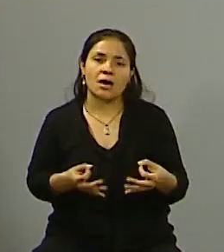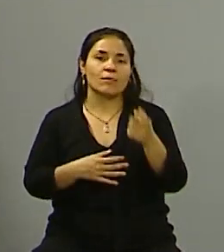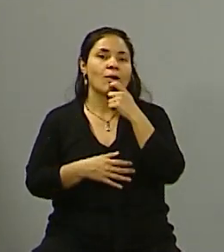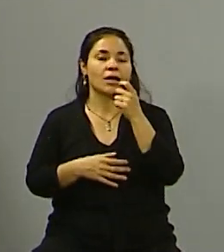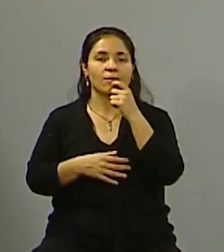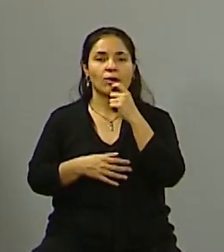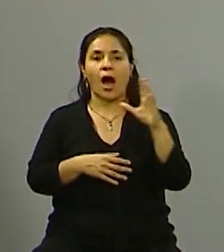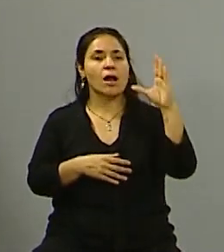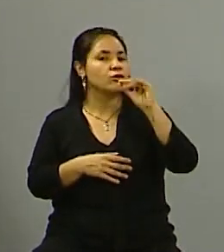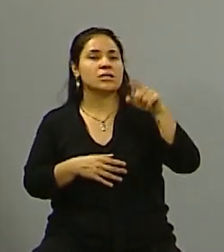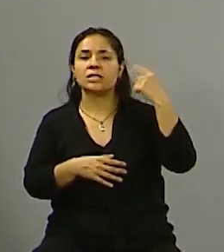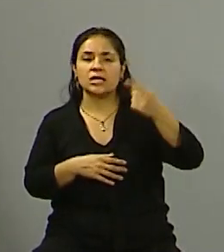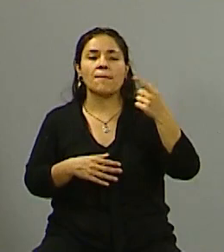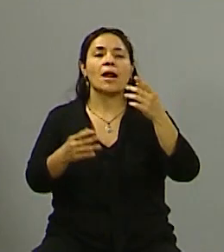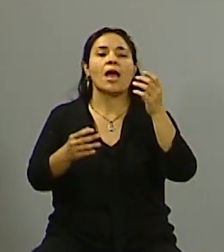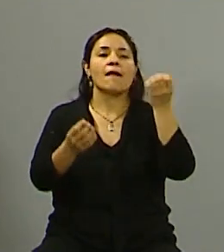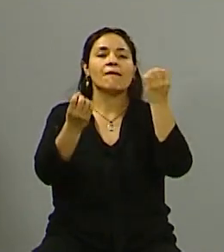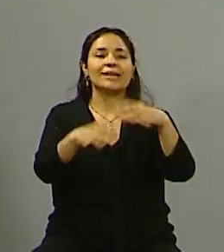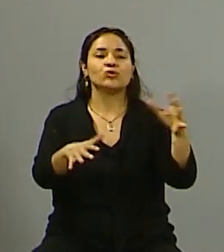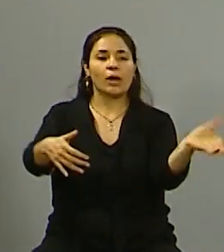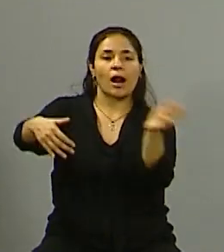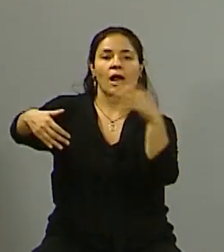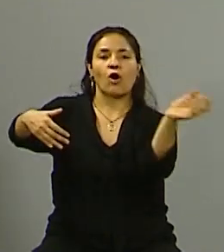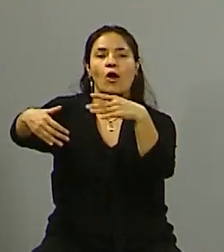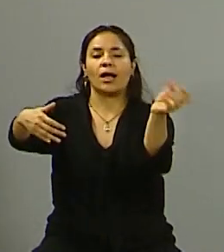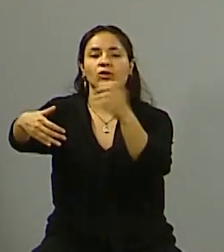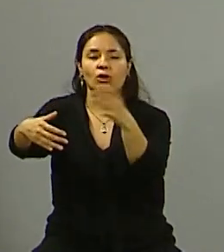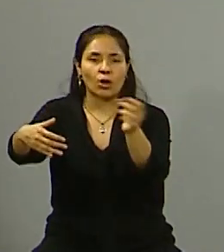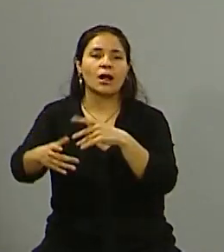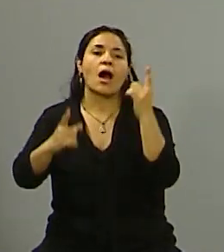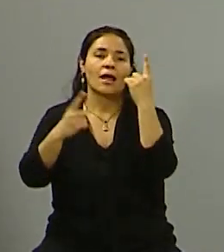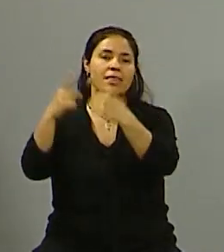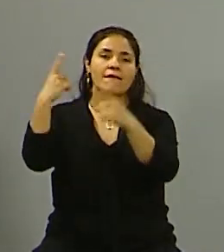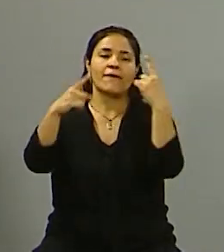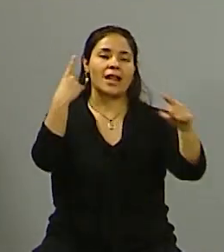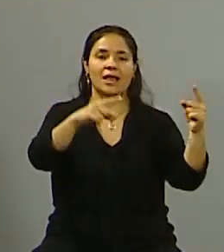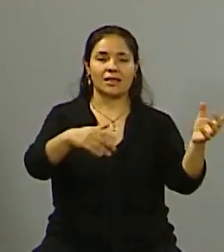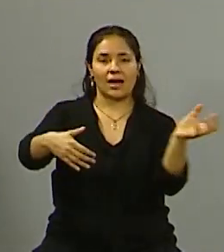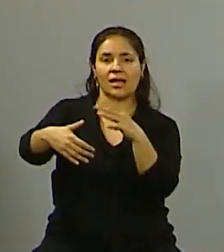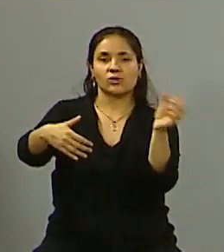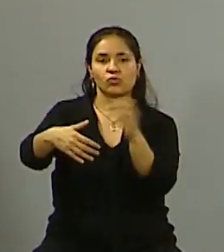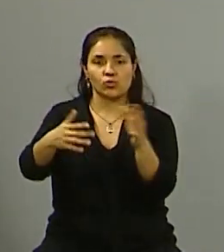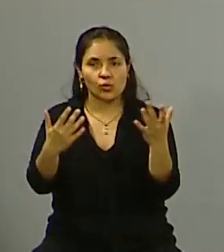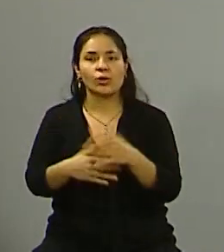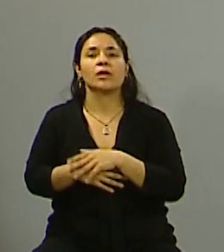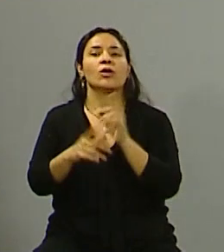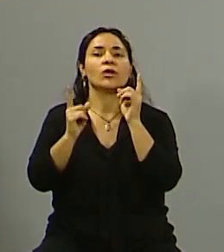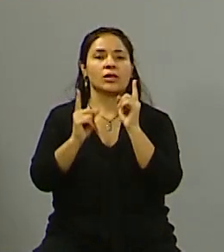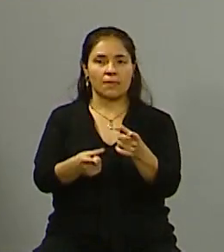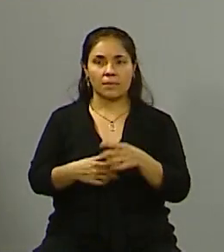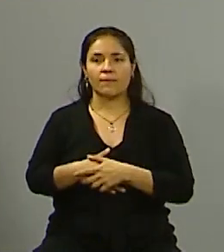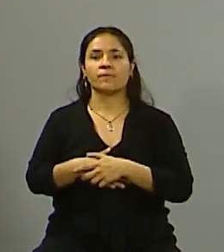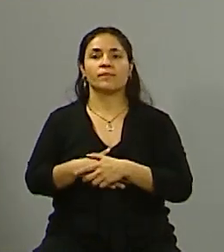las noches, entonces no solamente pasa todas las noches, sino que pasa, tenemos recolección diferenciada, entonces separa sus residuos, no solamente lo